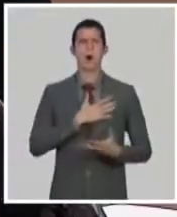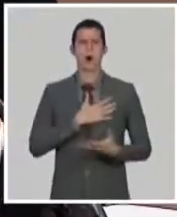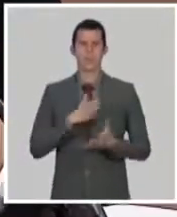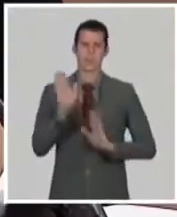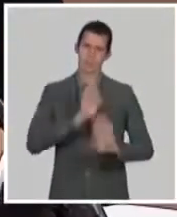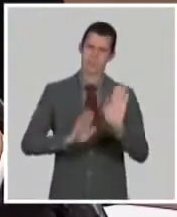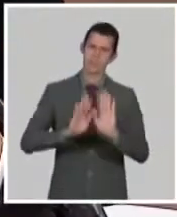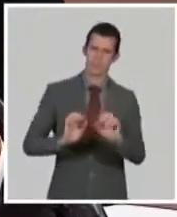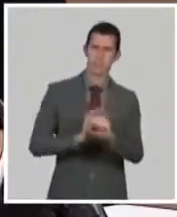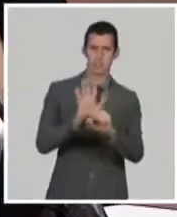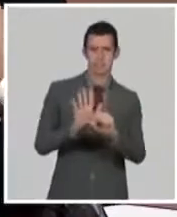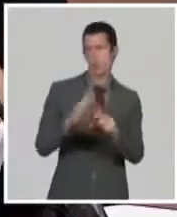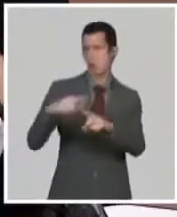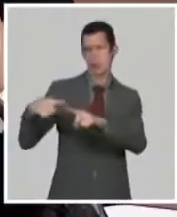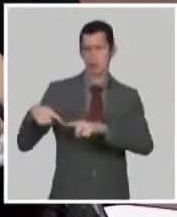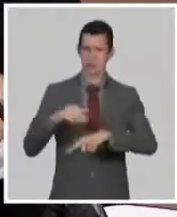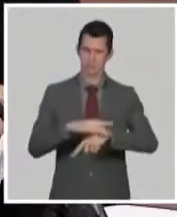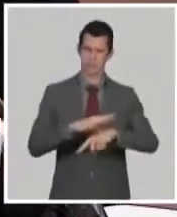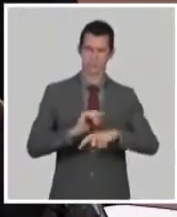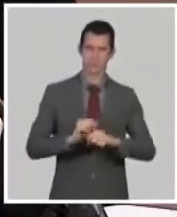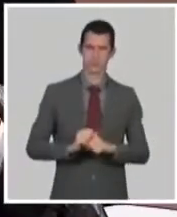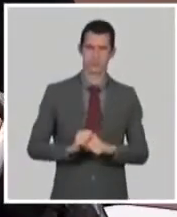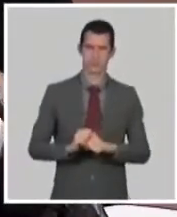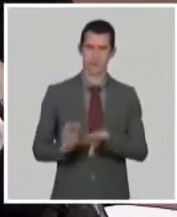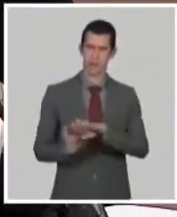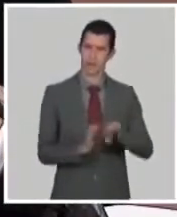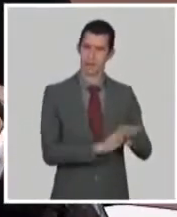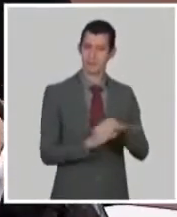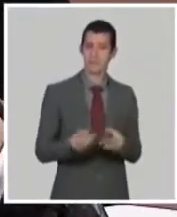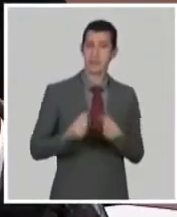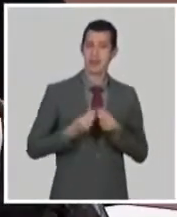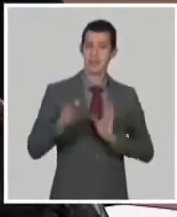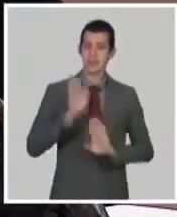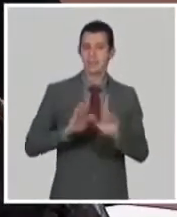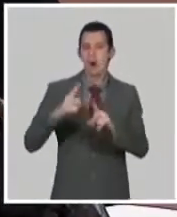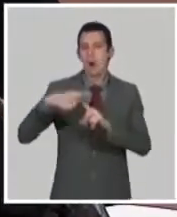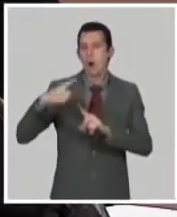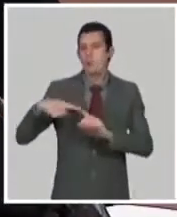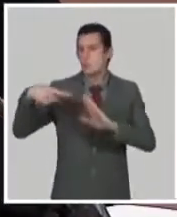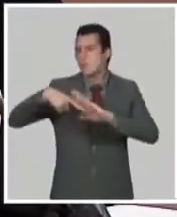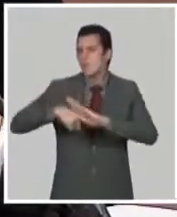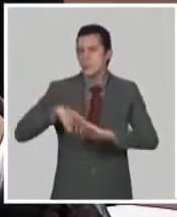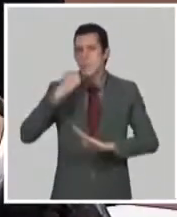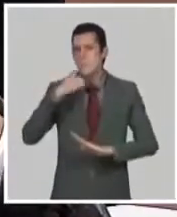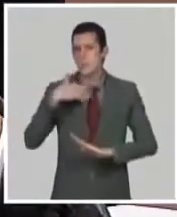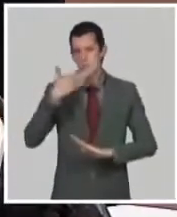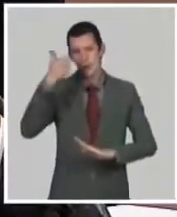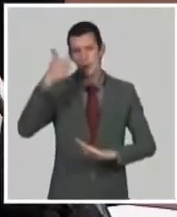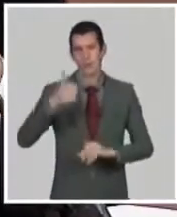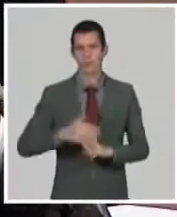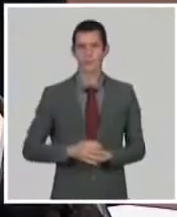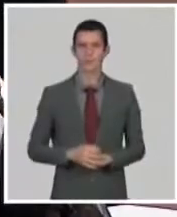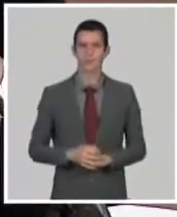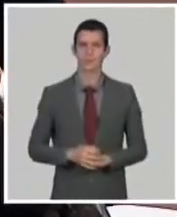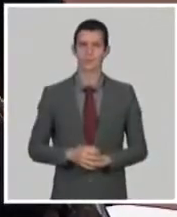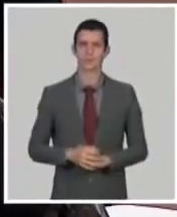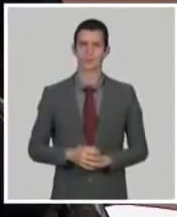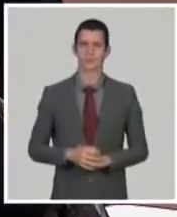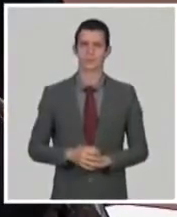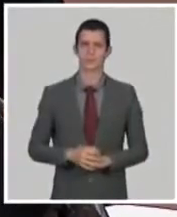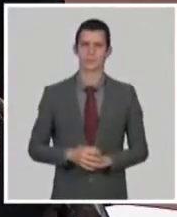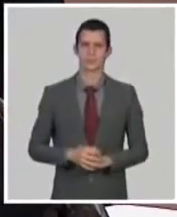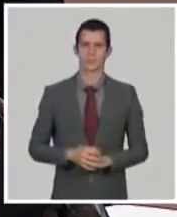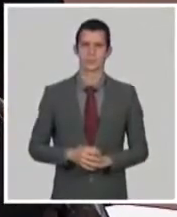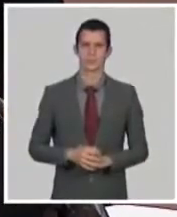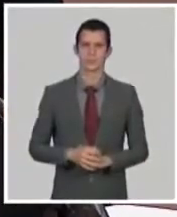respuesta de anticuerpos, también estamos planeando en todos nuestros candidatos vacunales evaluar la respuesta T, porque es una respuesta